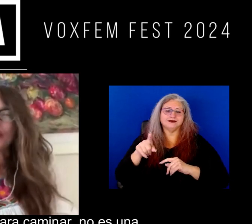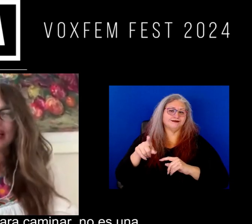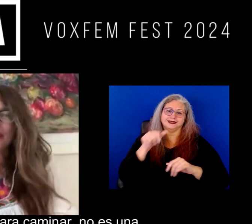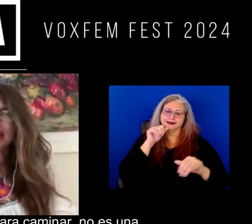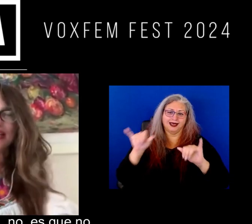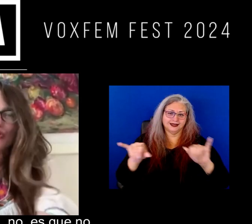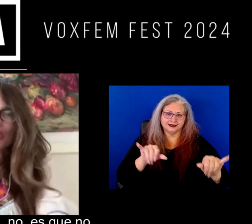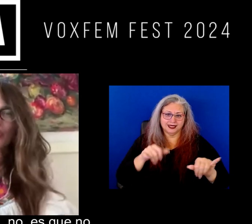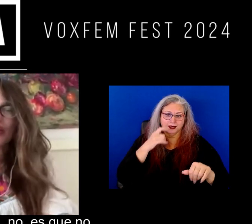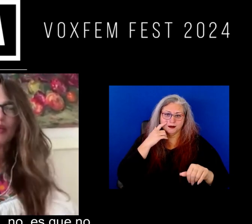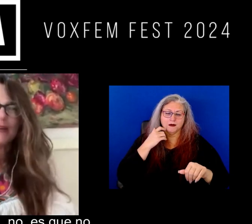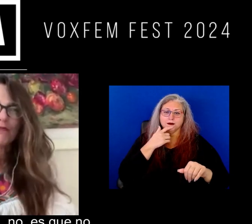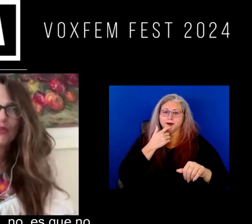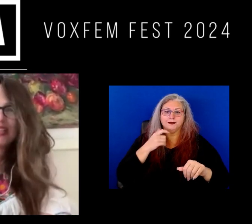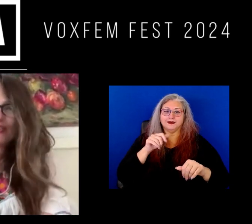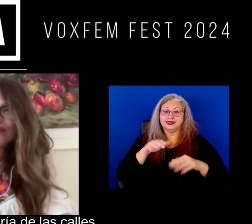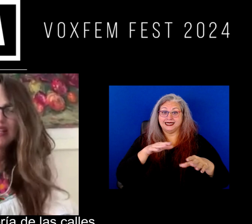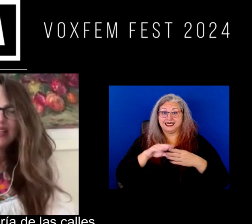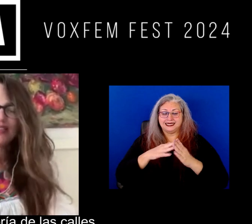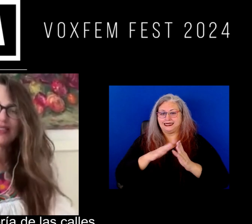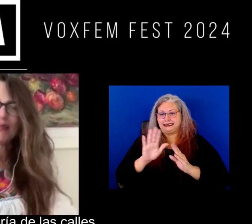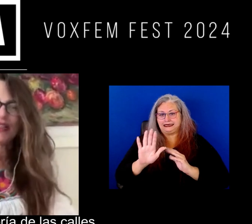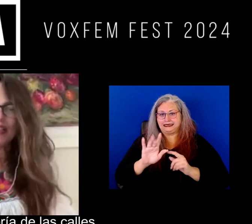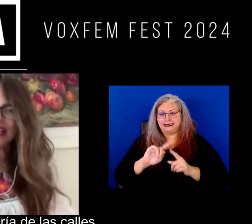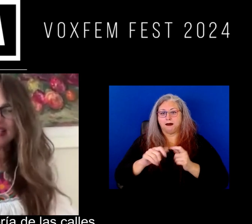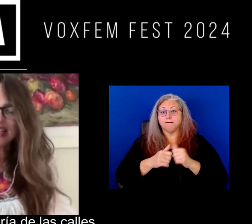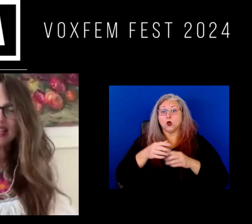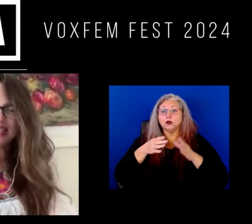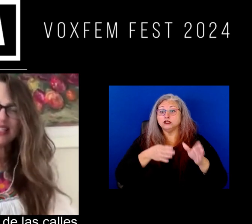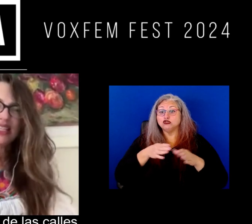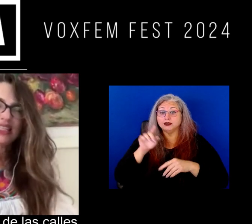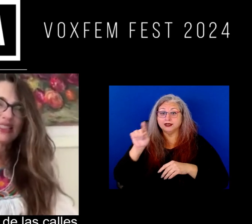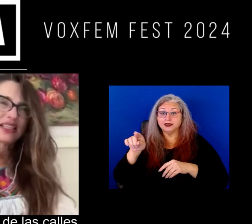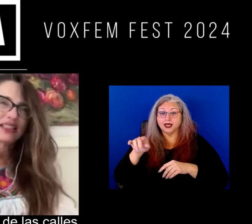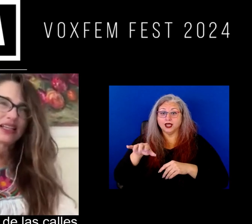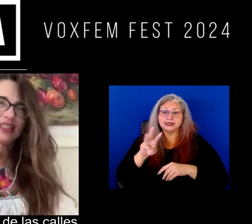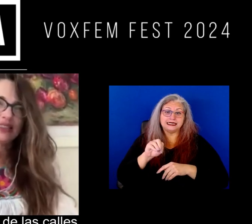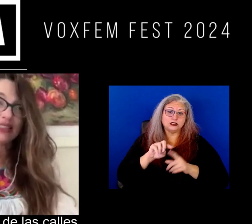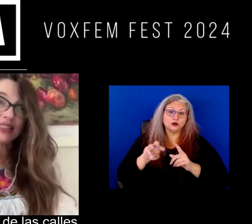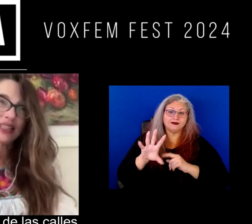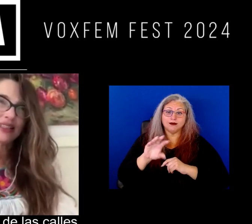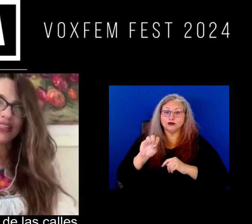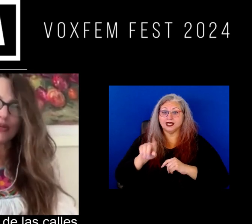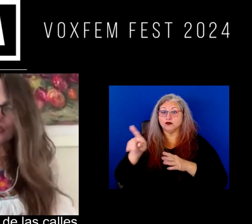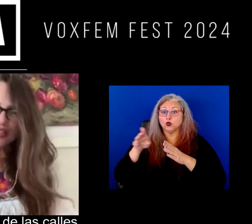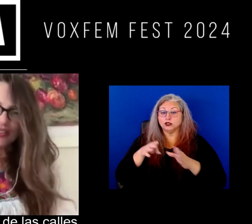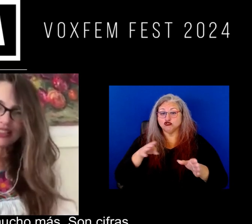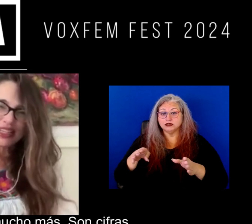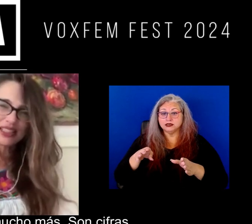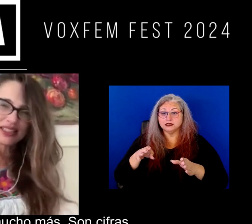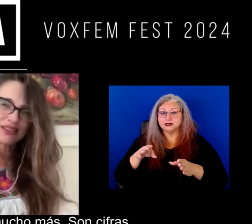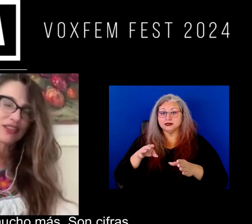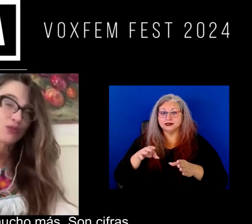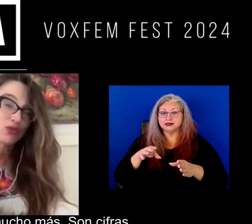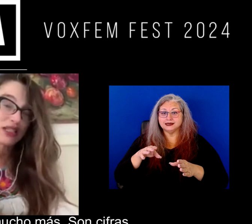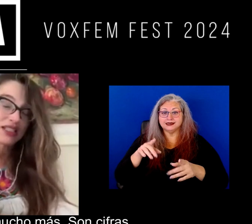una ciudad para caminar no es una ciudad para no es que no ¿no? la mayoría de las calles 60 y 65% de las